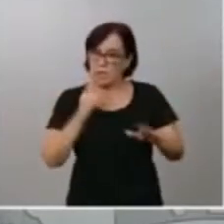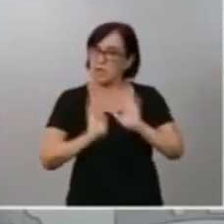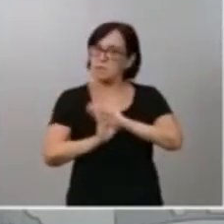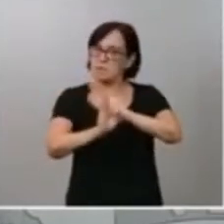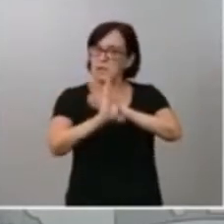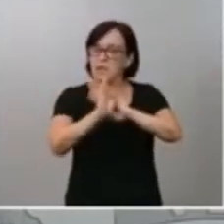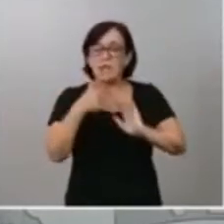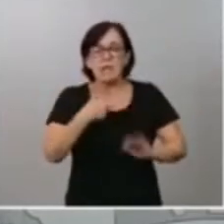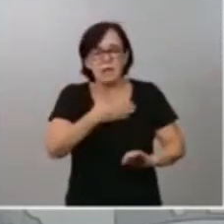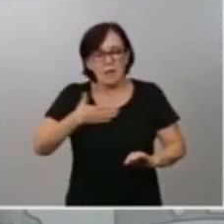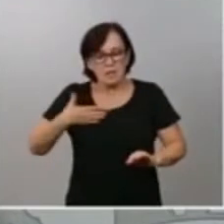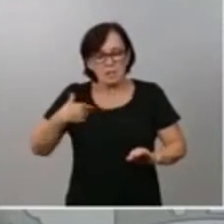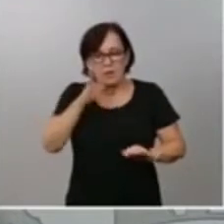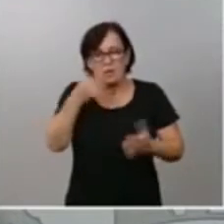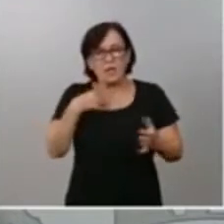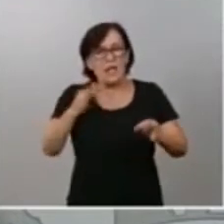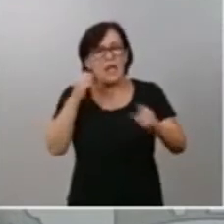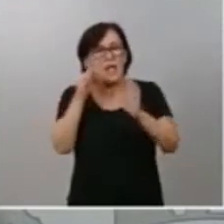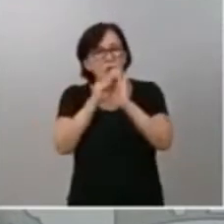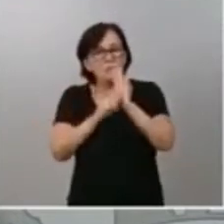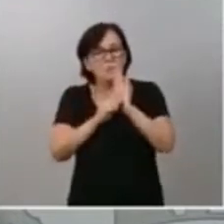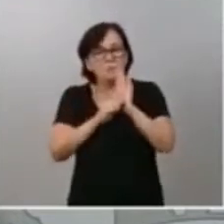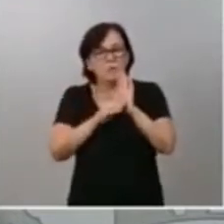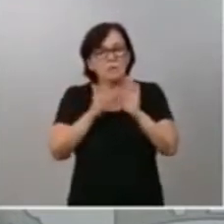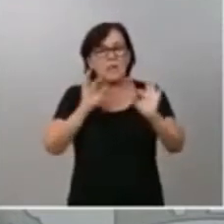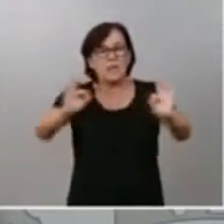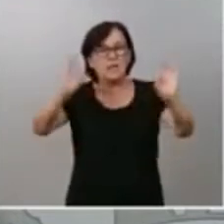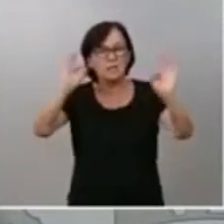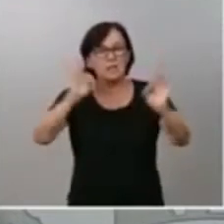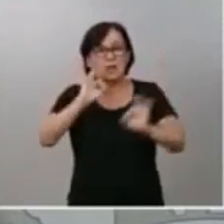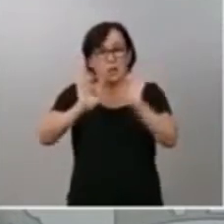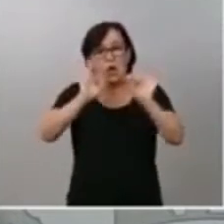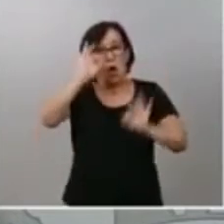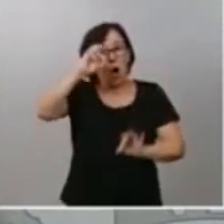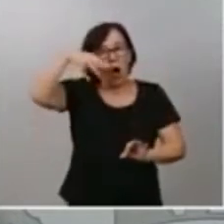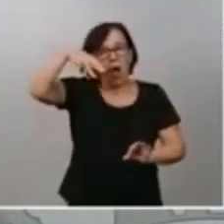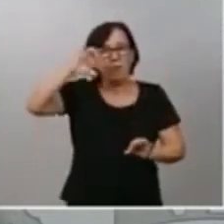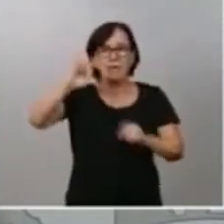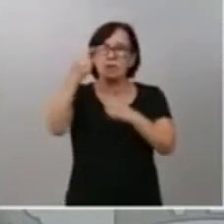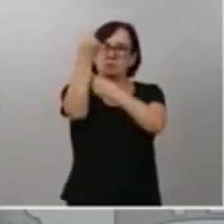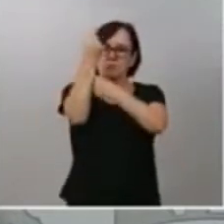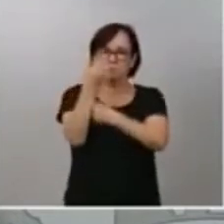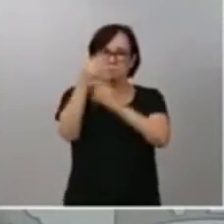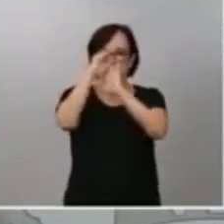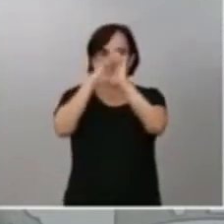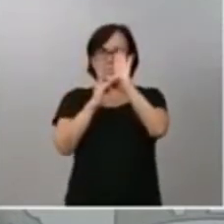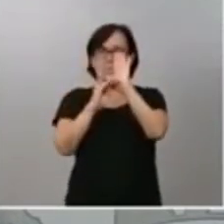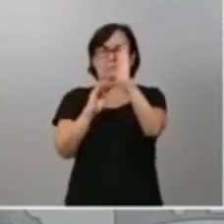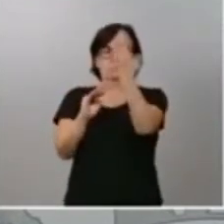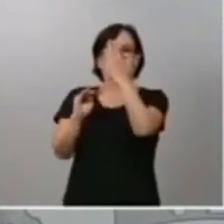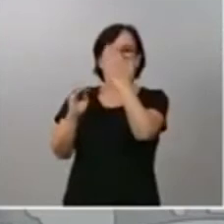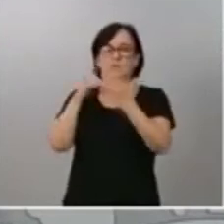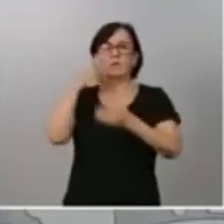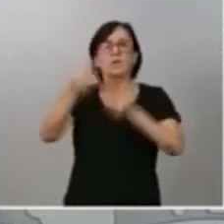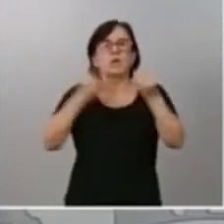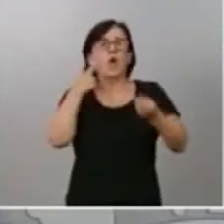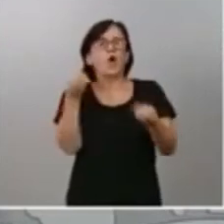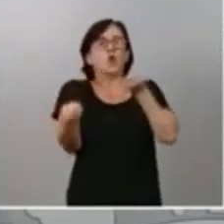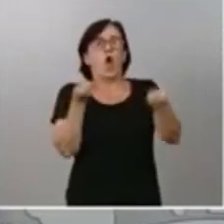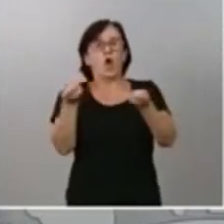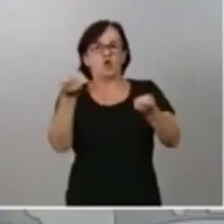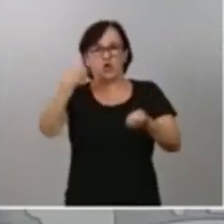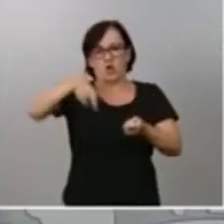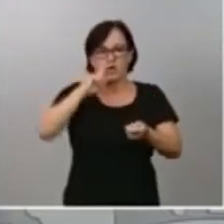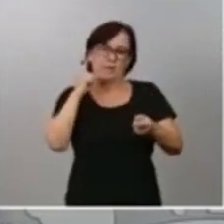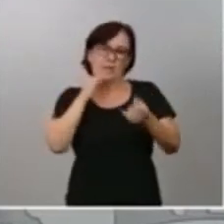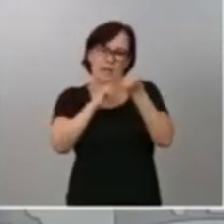excepcionales obedecen al mandato de la Organización Mundial de la Salud, que es, de alguna manera, quien está pilotando esta crisis desde el punto de